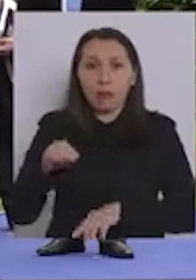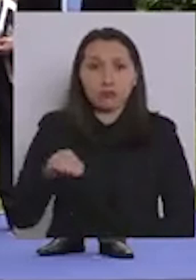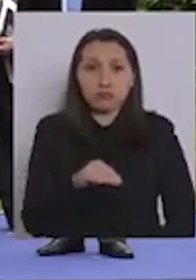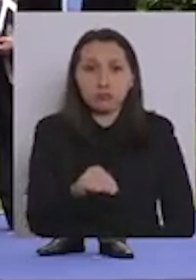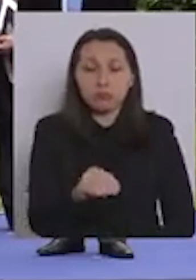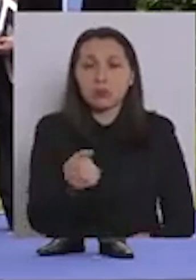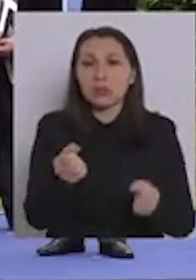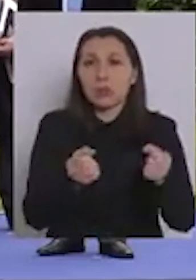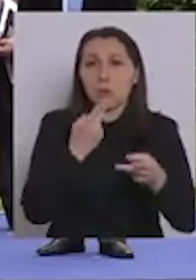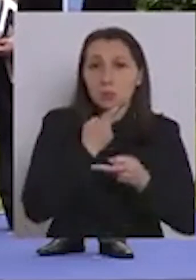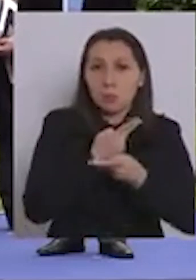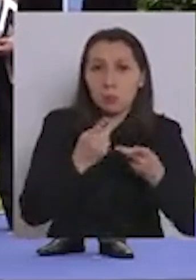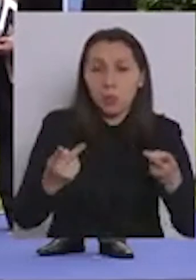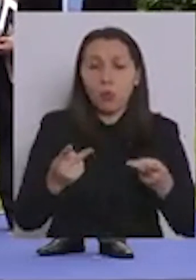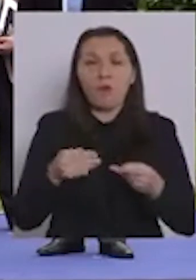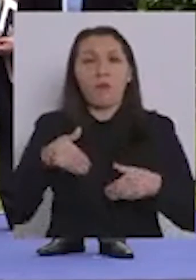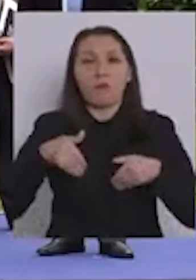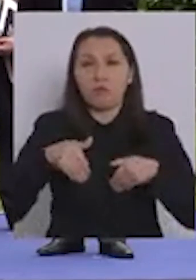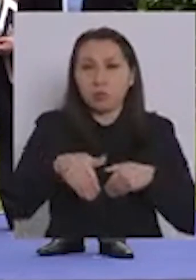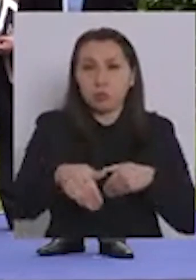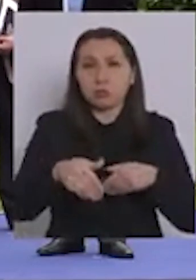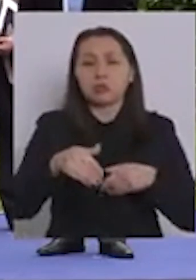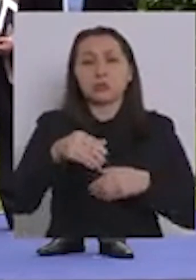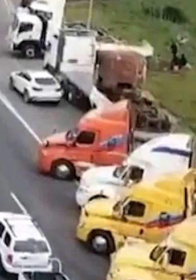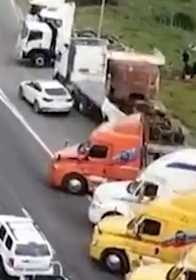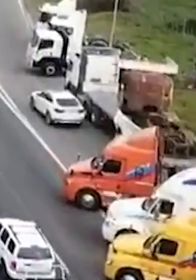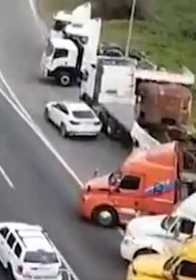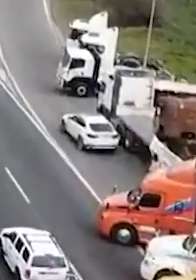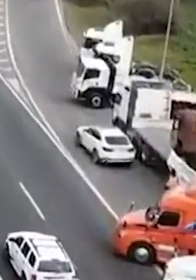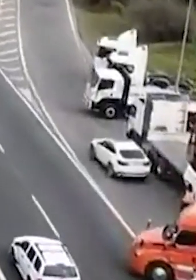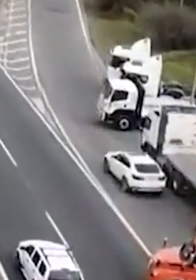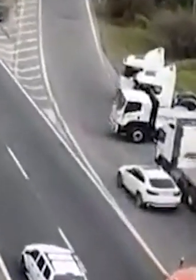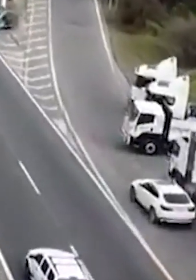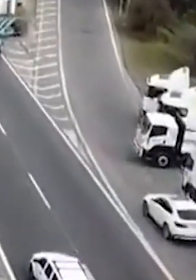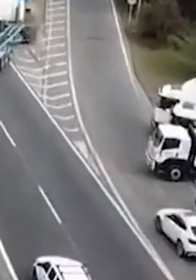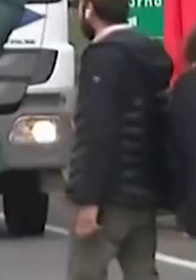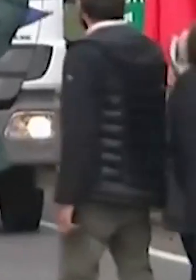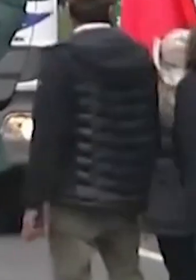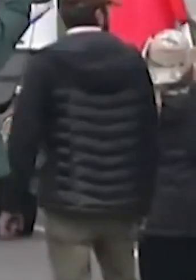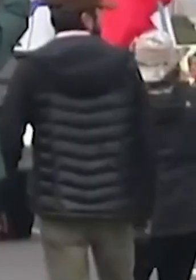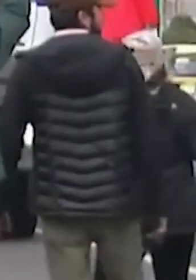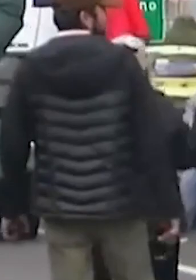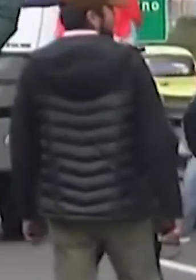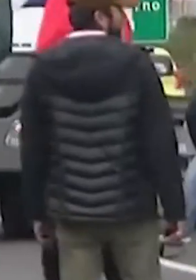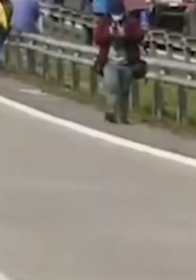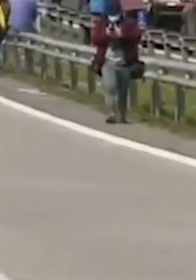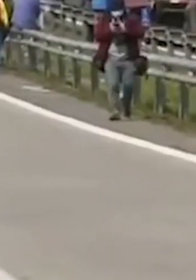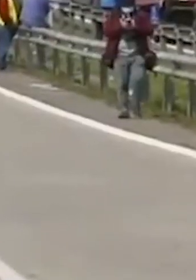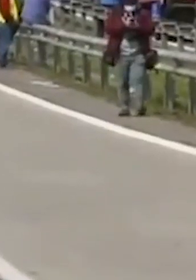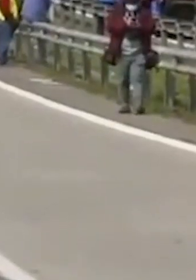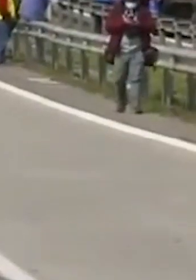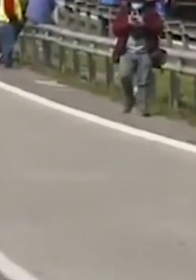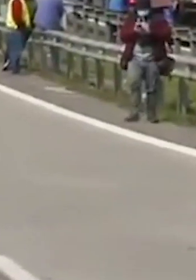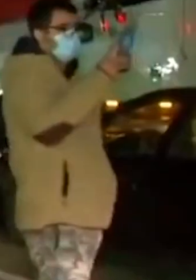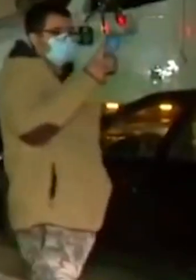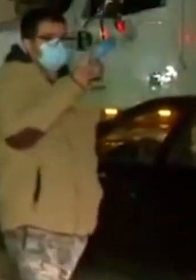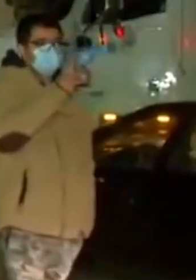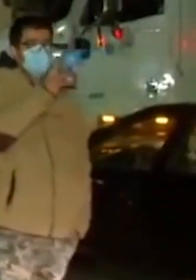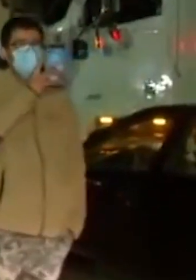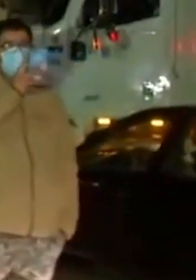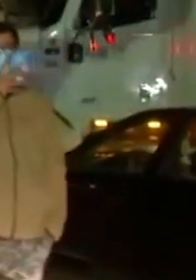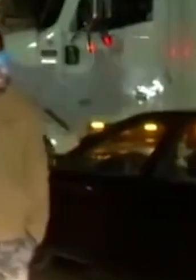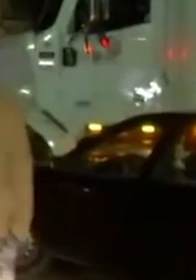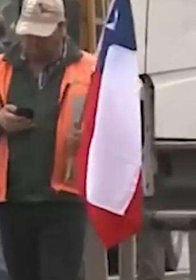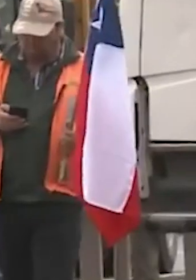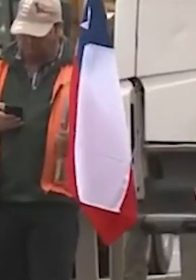para el transporte público, para los buses interprovinciales. No fue un acuerdo sencillo ni fácil, debiéramos recordar esos